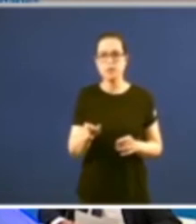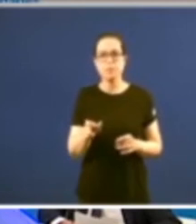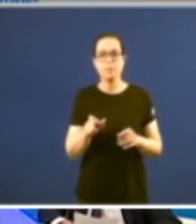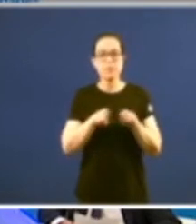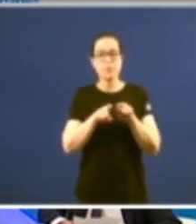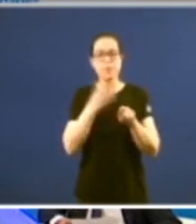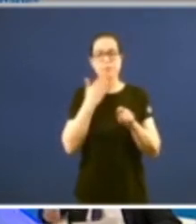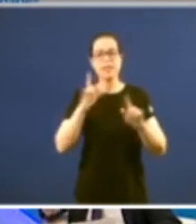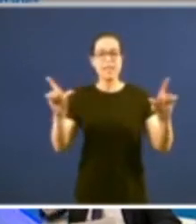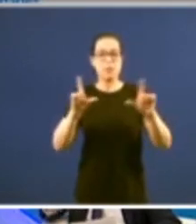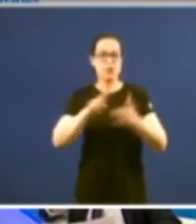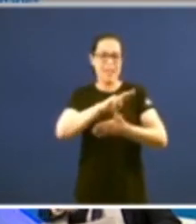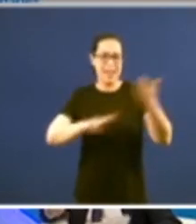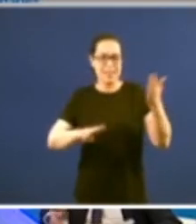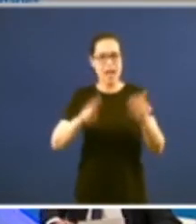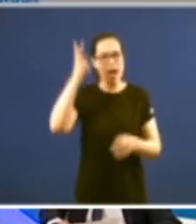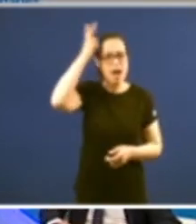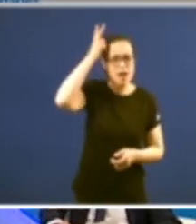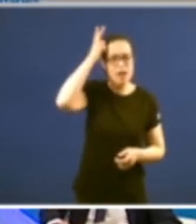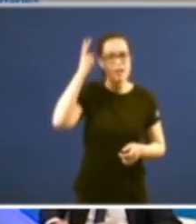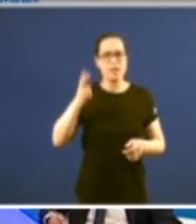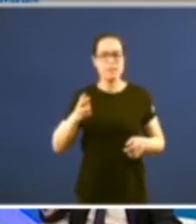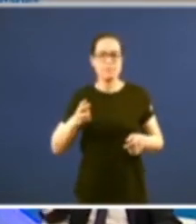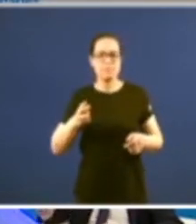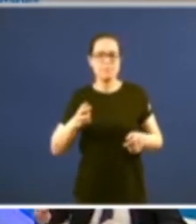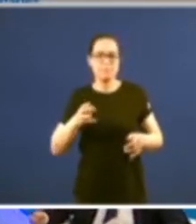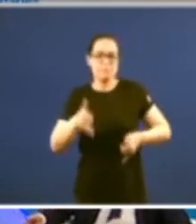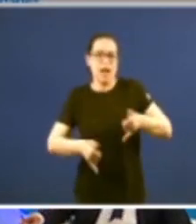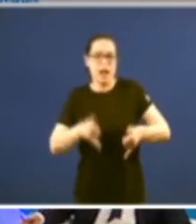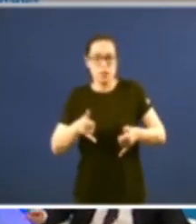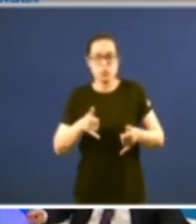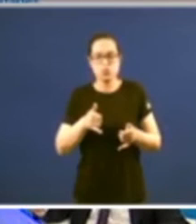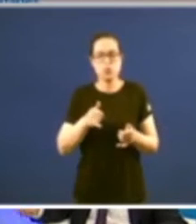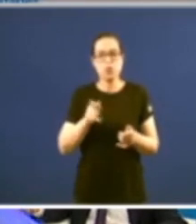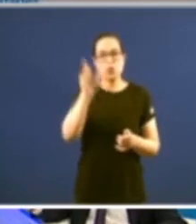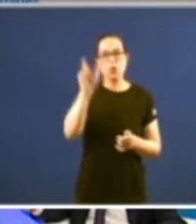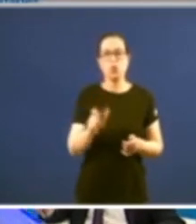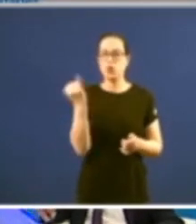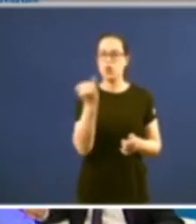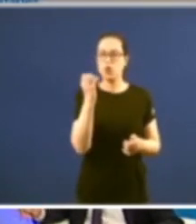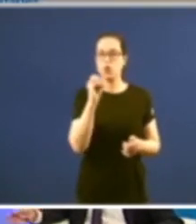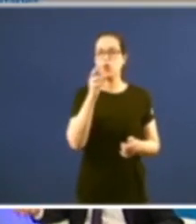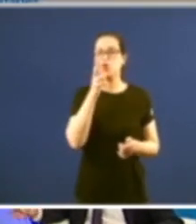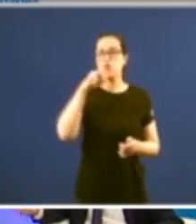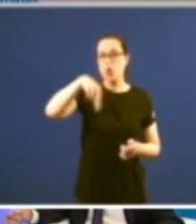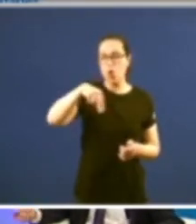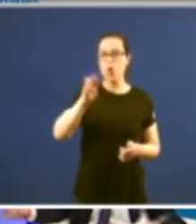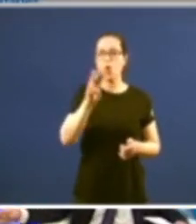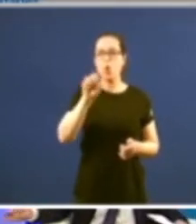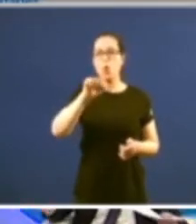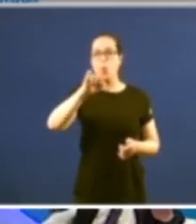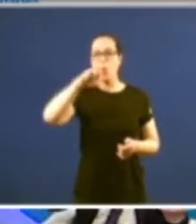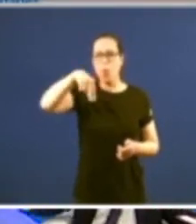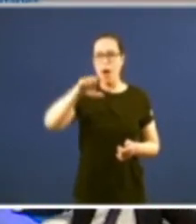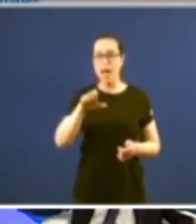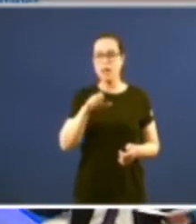na TVG ponía unha película de vaqueros non xe costaba que John Wayne falara como se fosse fora de colestanco pero os indios decían